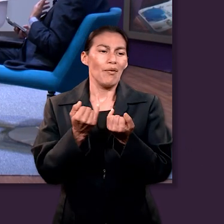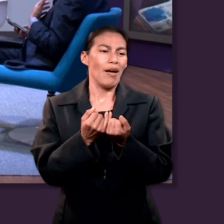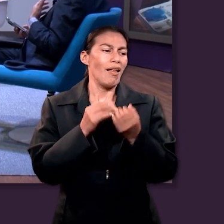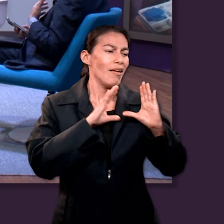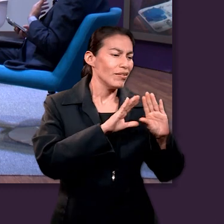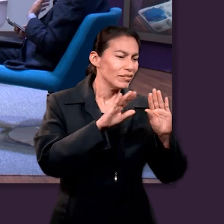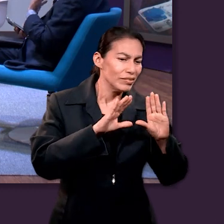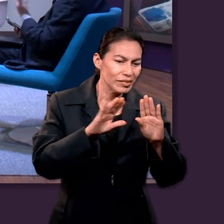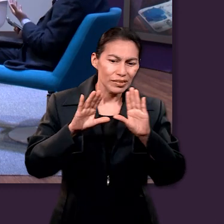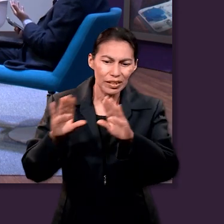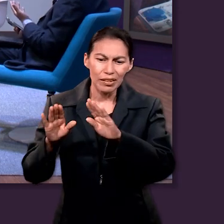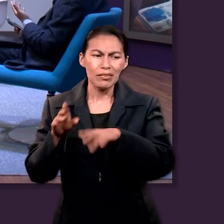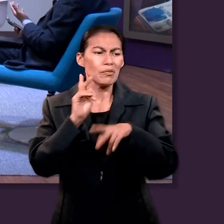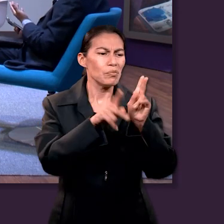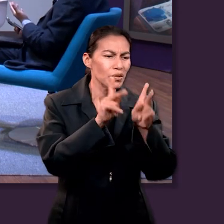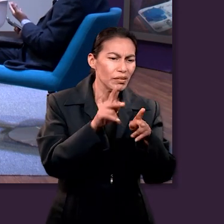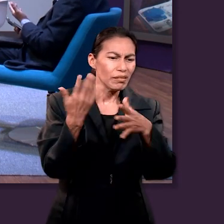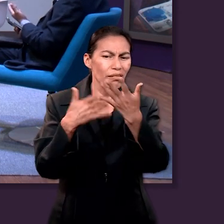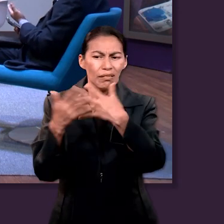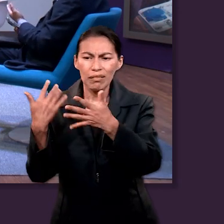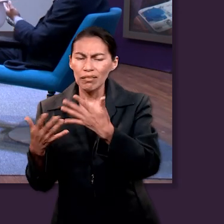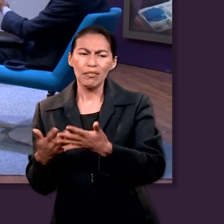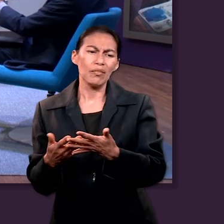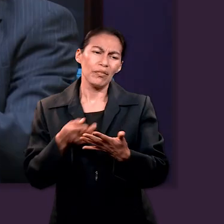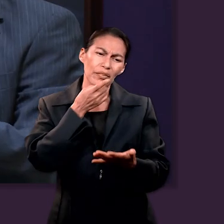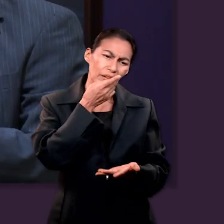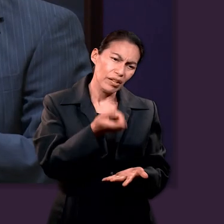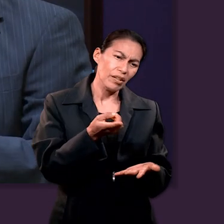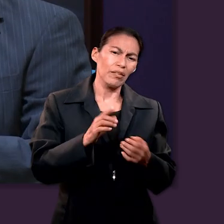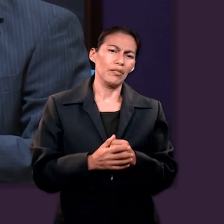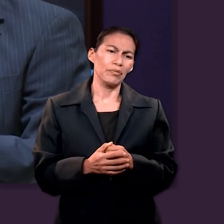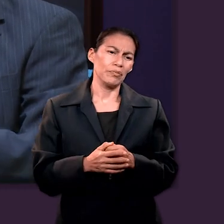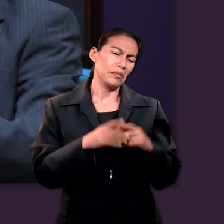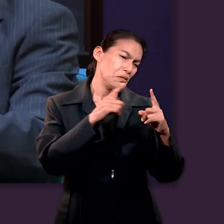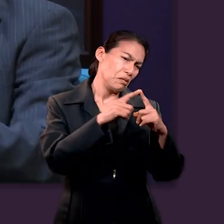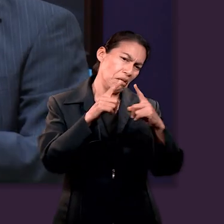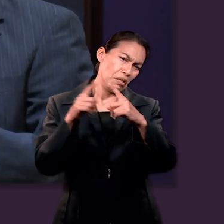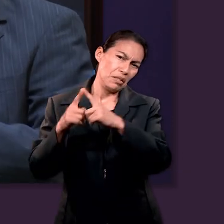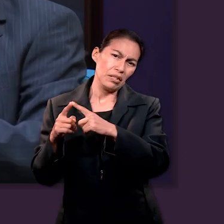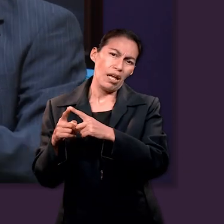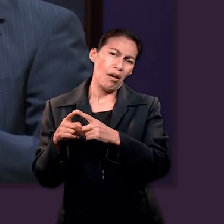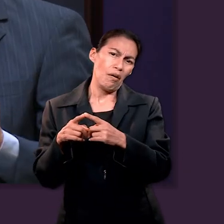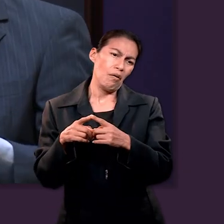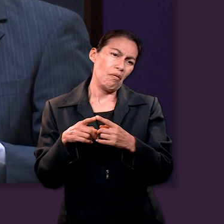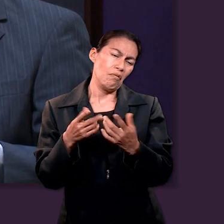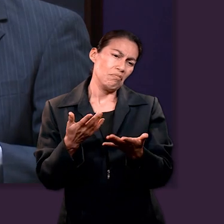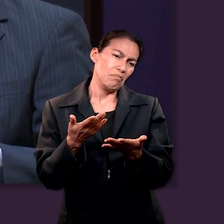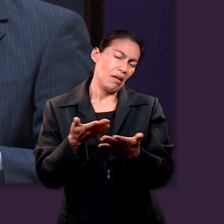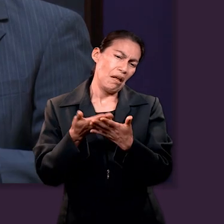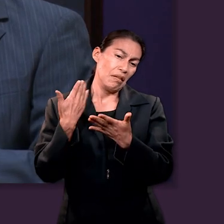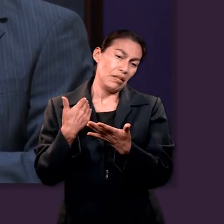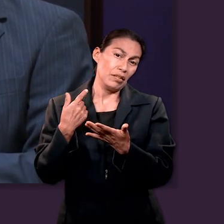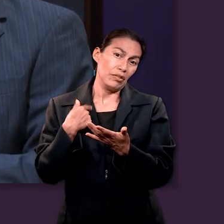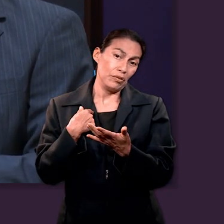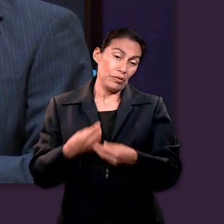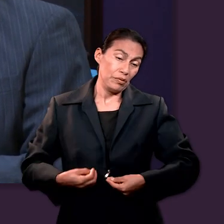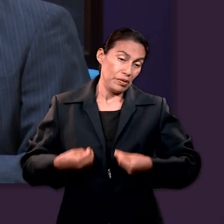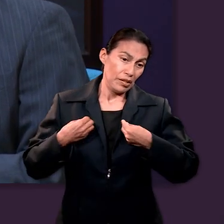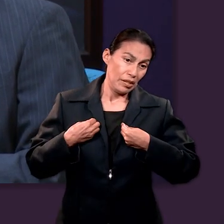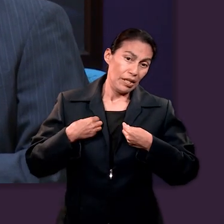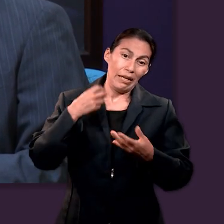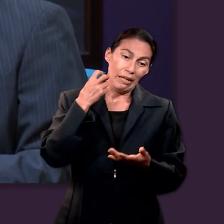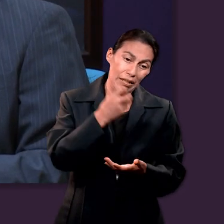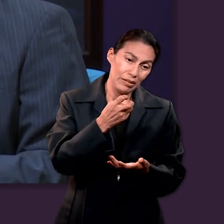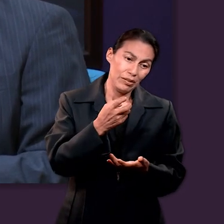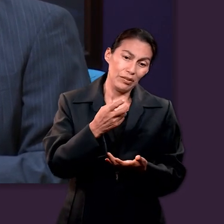pero también comparto con otras personas como mencionabas en la iglesia en el común corporativo va a impactar